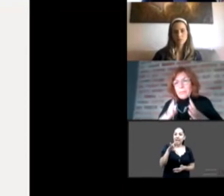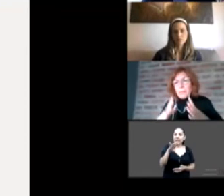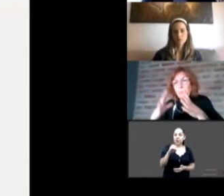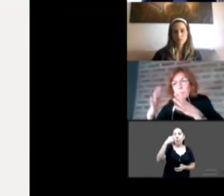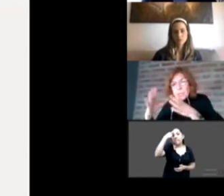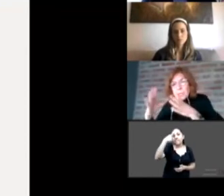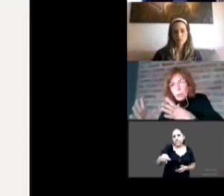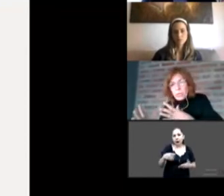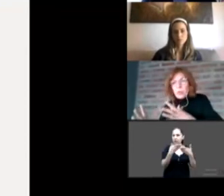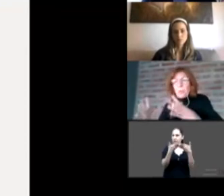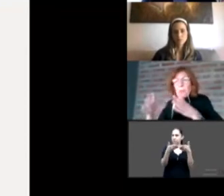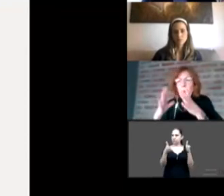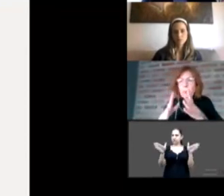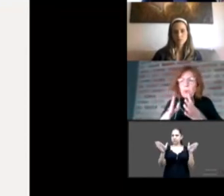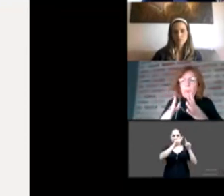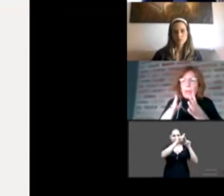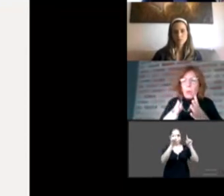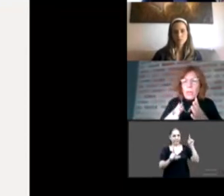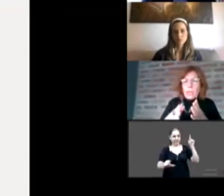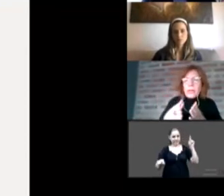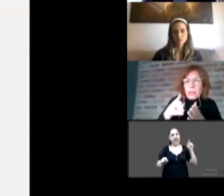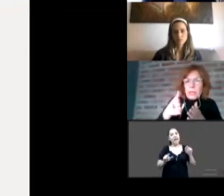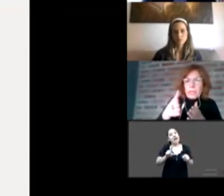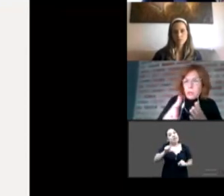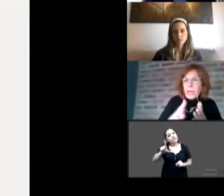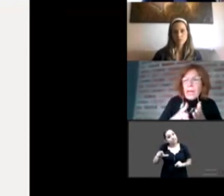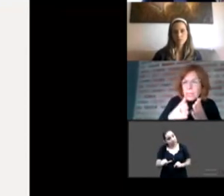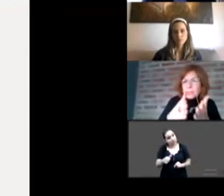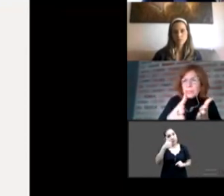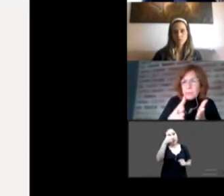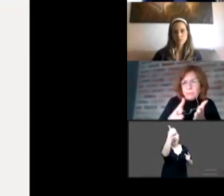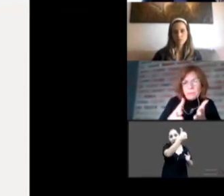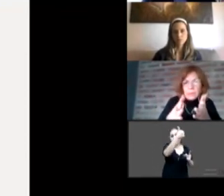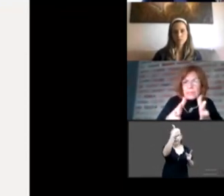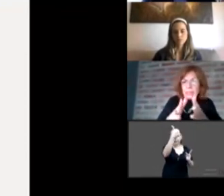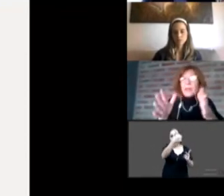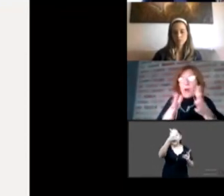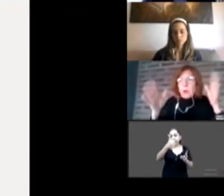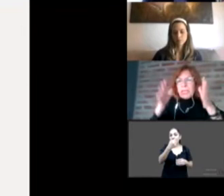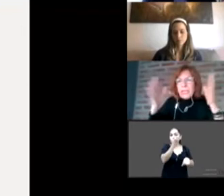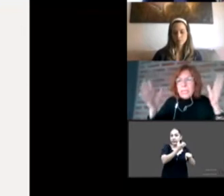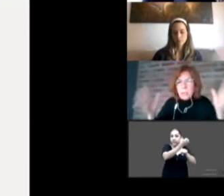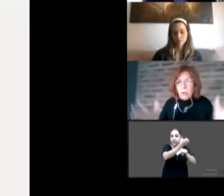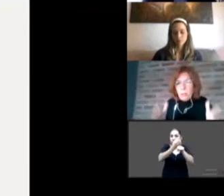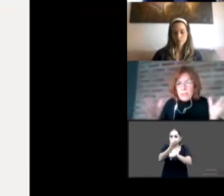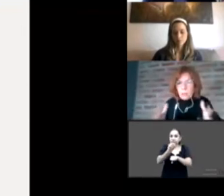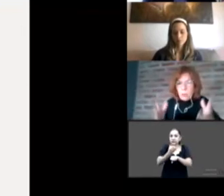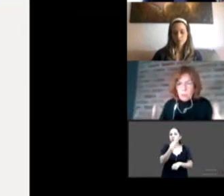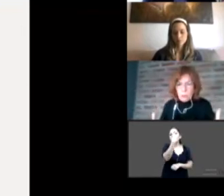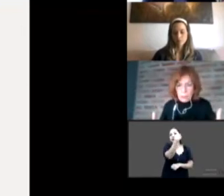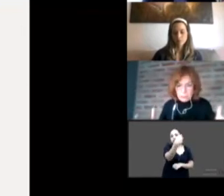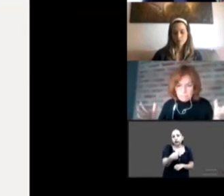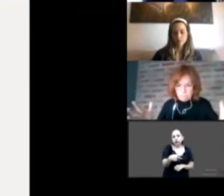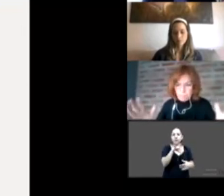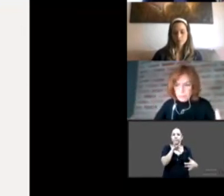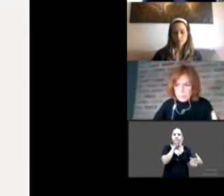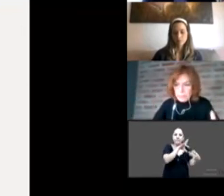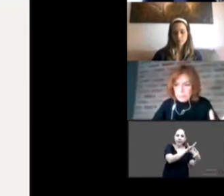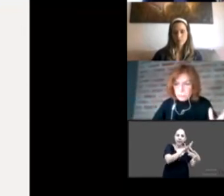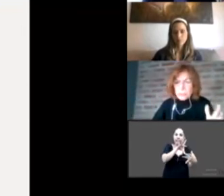desarrolla su propio manual en relación a este, que es como el genérico para todo el país.